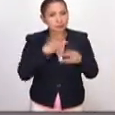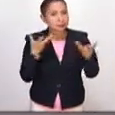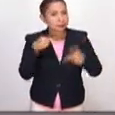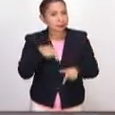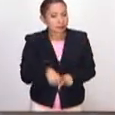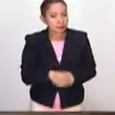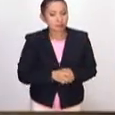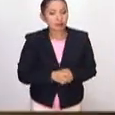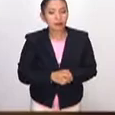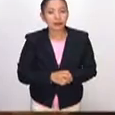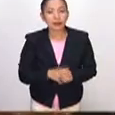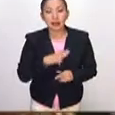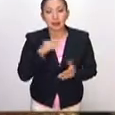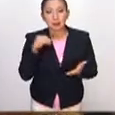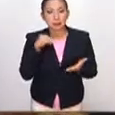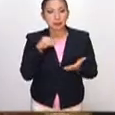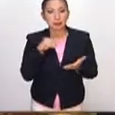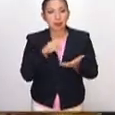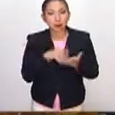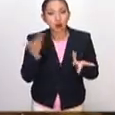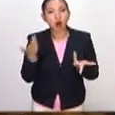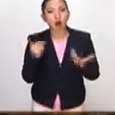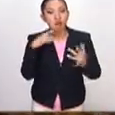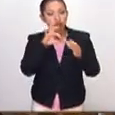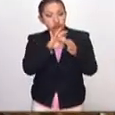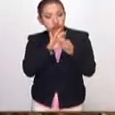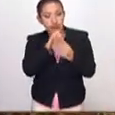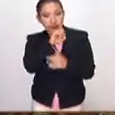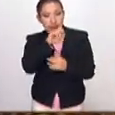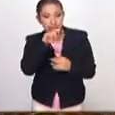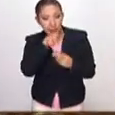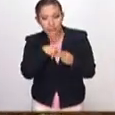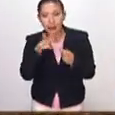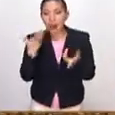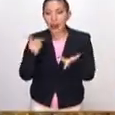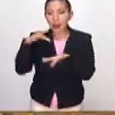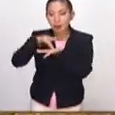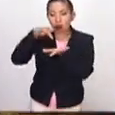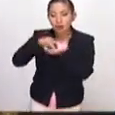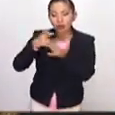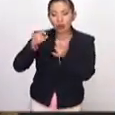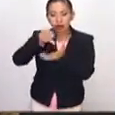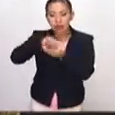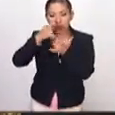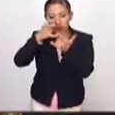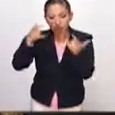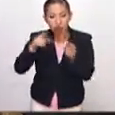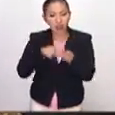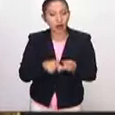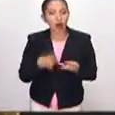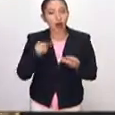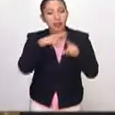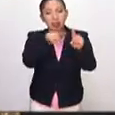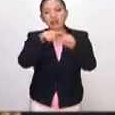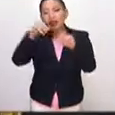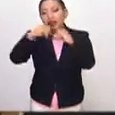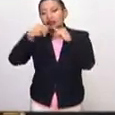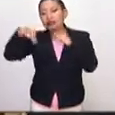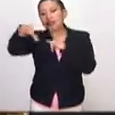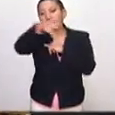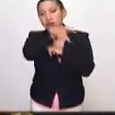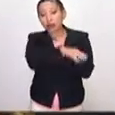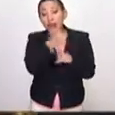nosotros hacemos. sea, establecemos relación con la SEP, con FIDE y Comiso Centro Histórico, con las diferentes